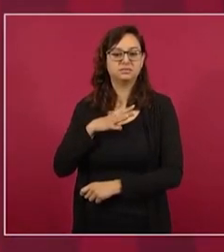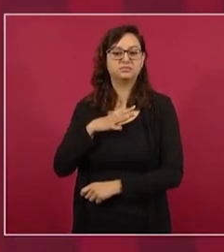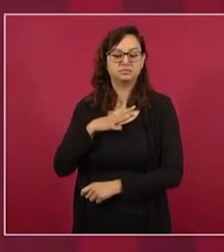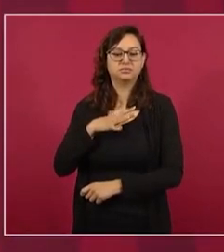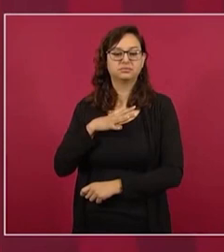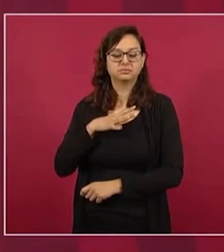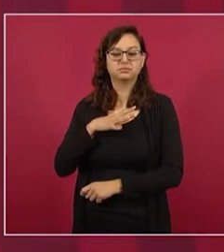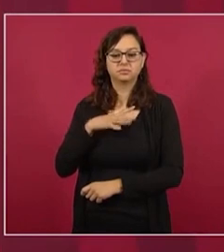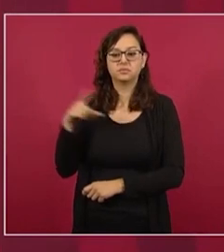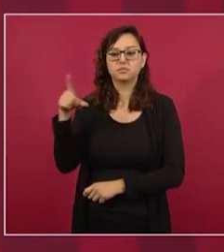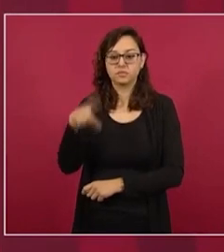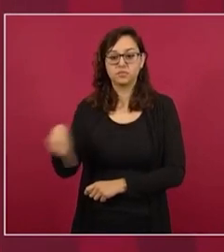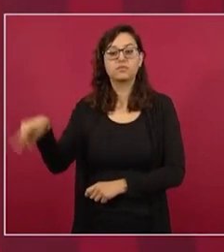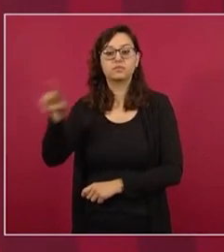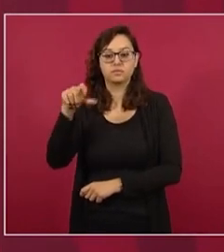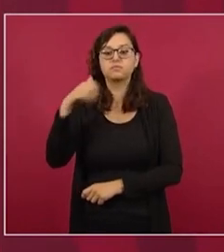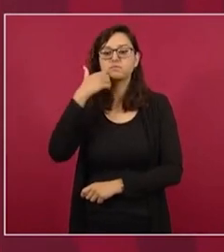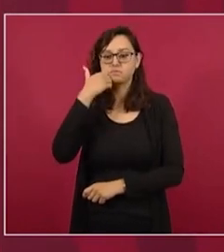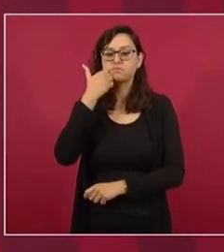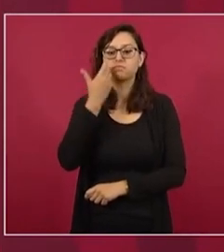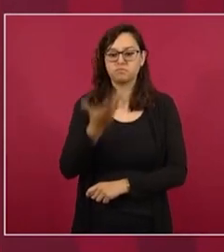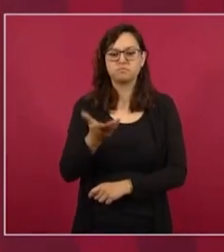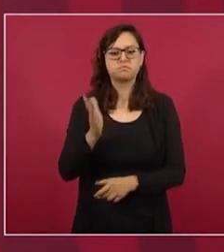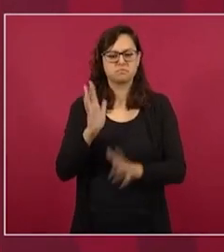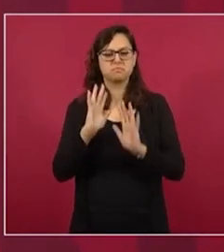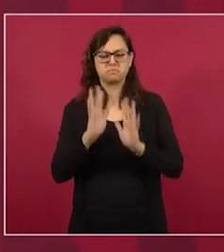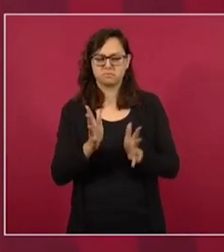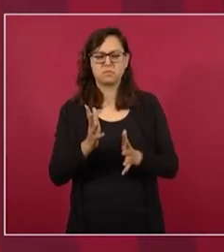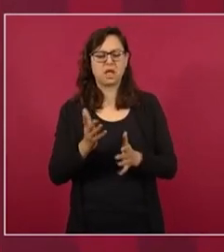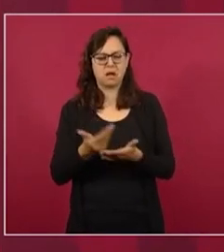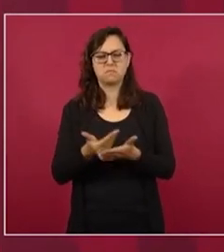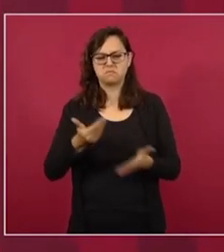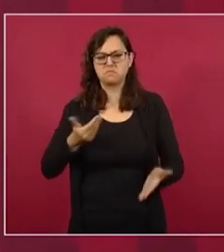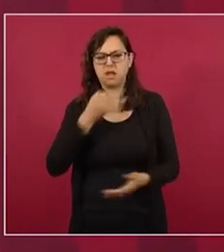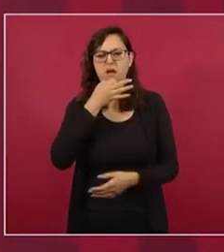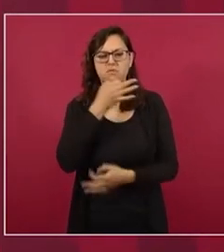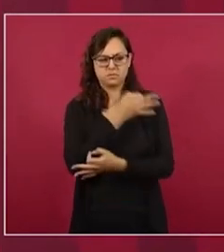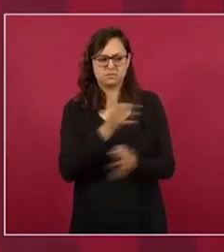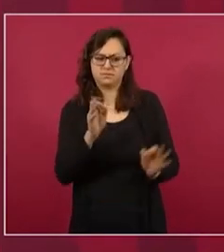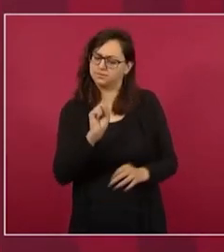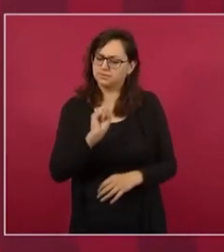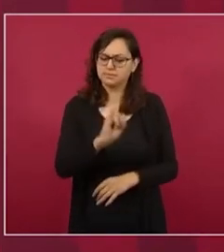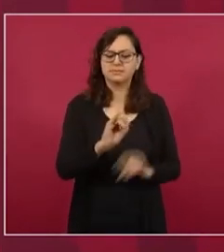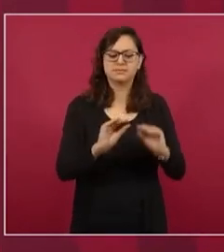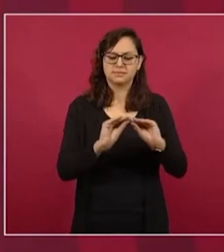dispuestos así lo han expresado a